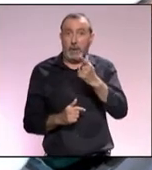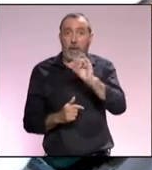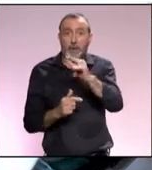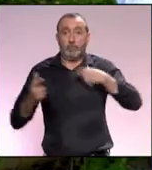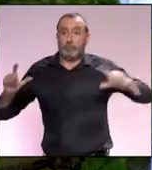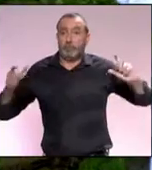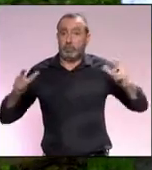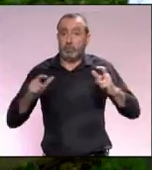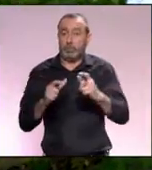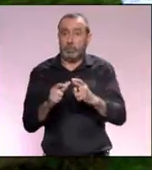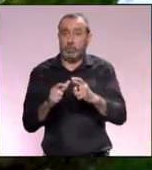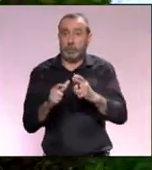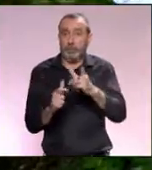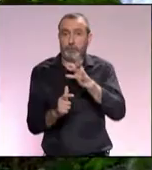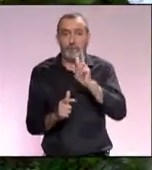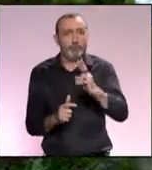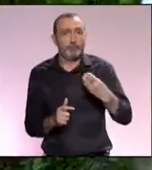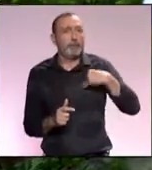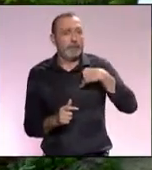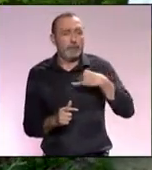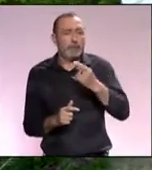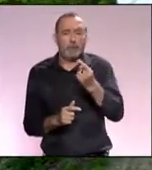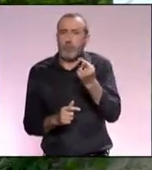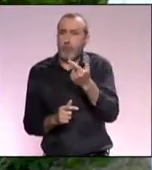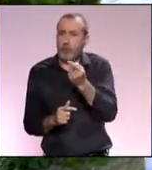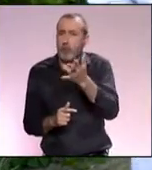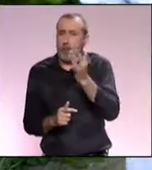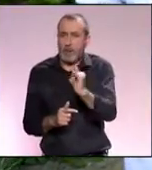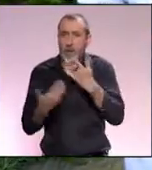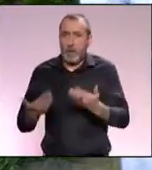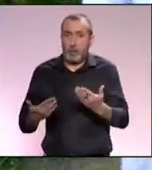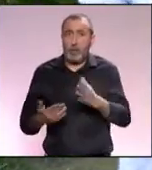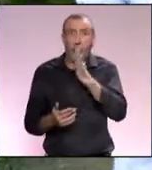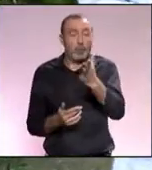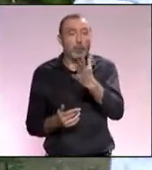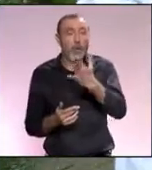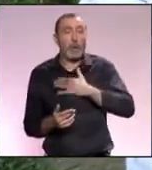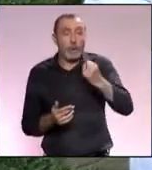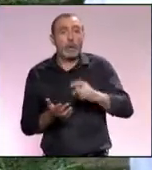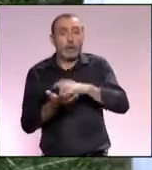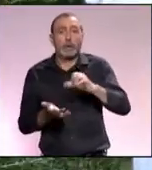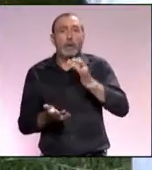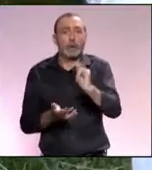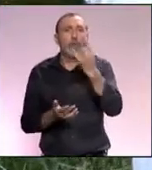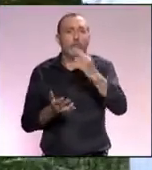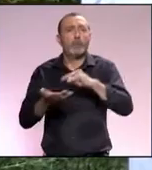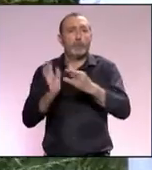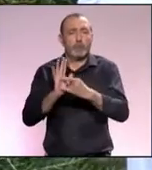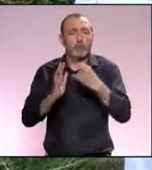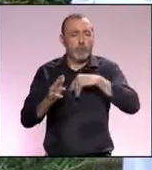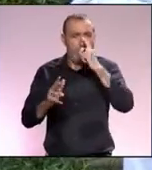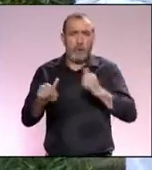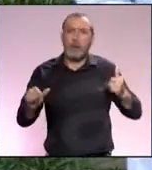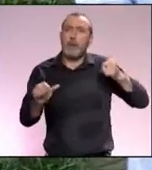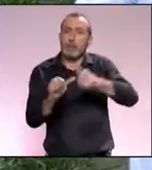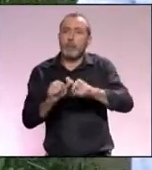peligro de extinción y, desgraciadamente, quedan muy poquitos ejemplares. Entonces, el Ayuntamiento de Málaga lleva un proyecto que llevamos ya varios